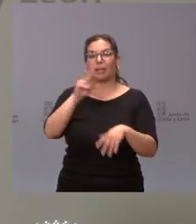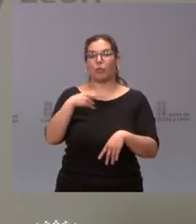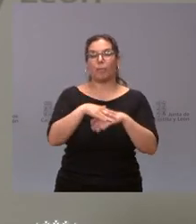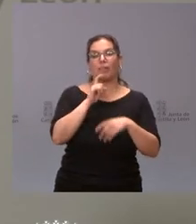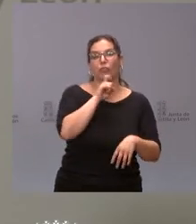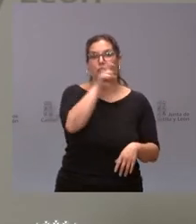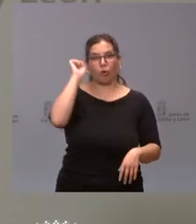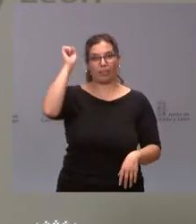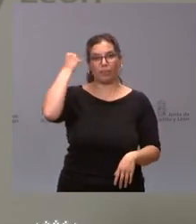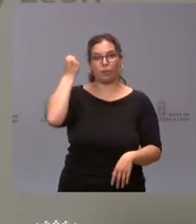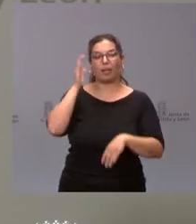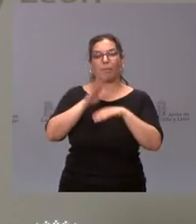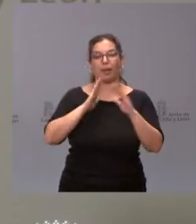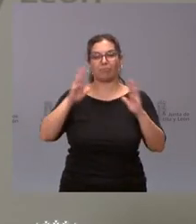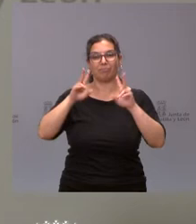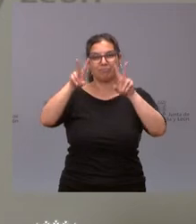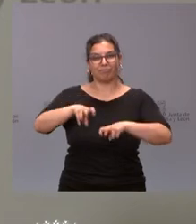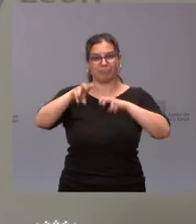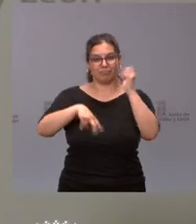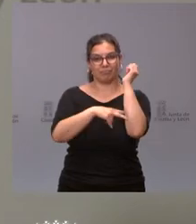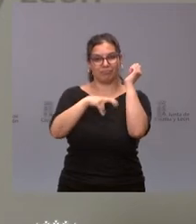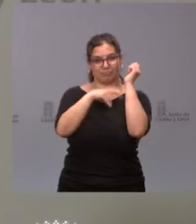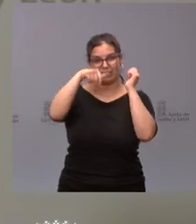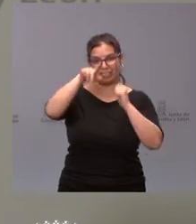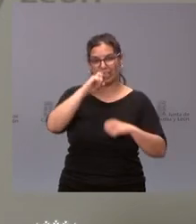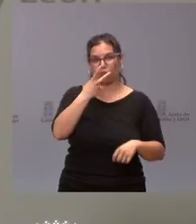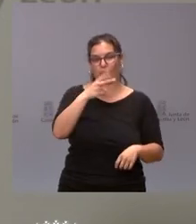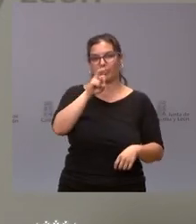Atapuerca para la campaña de excavación arqueológica de este año 2022.